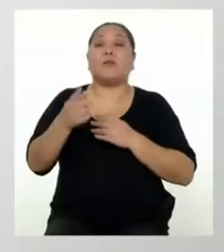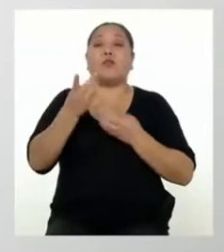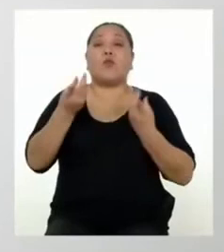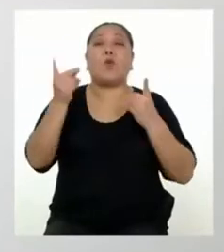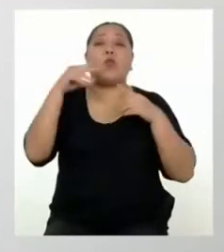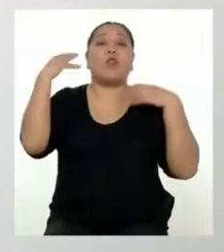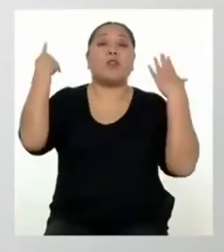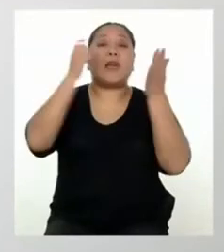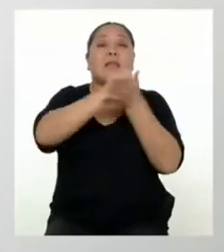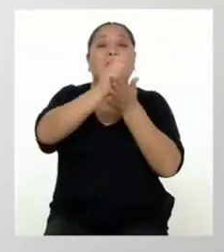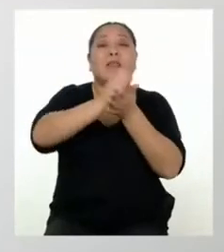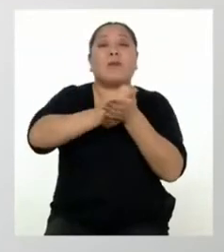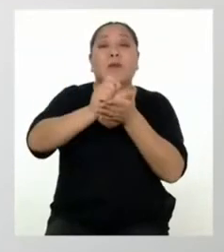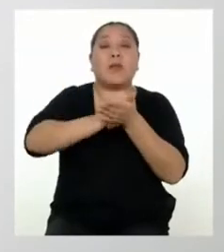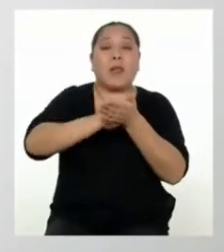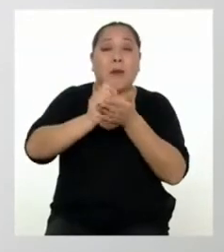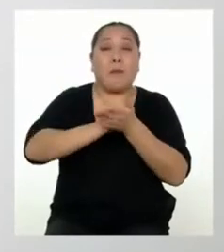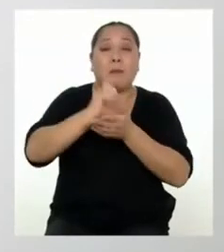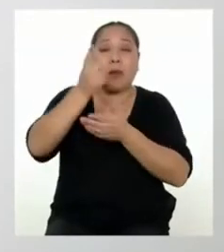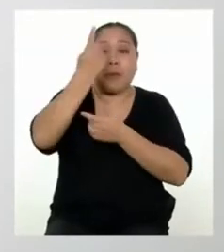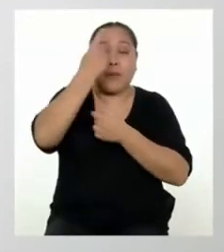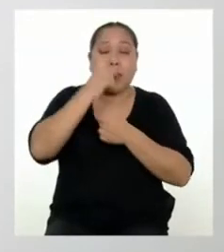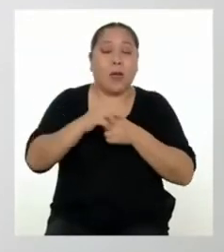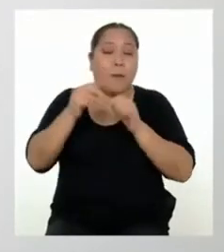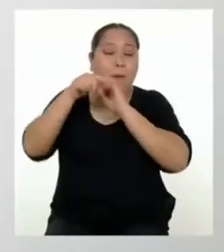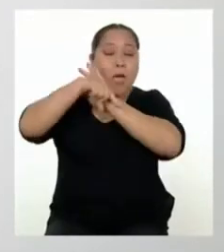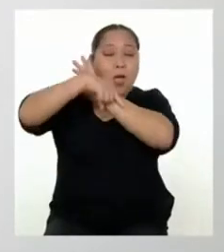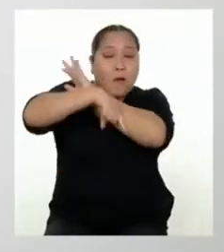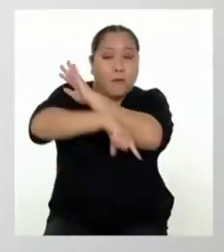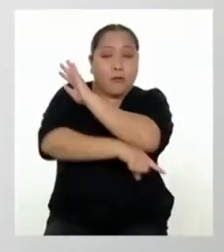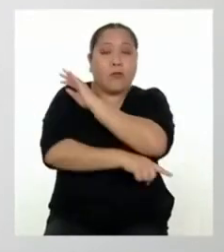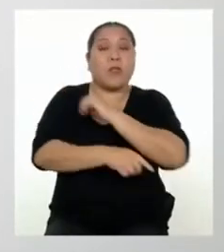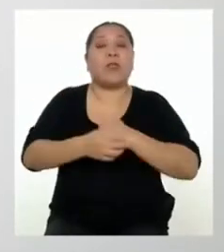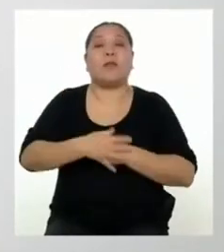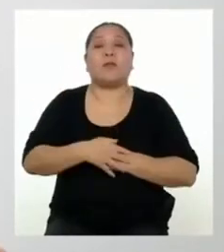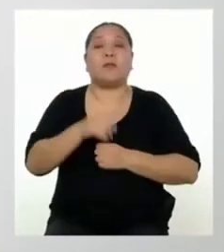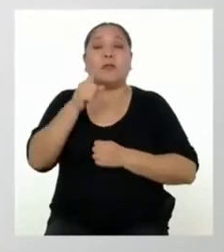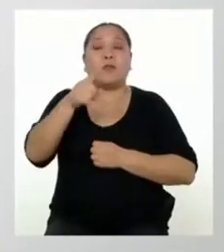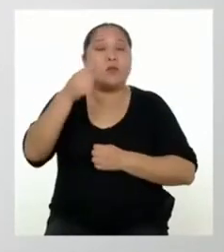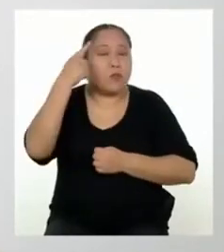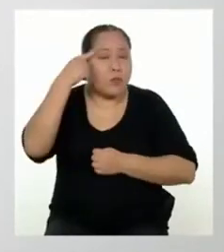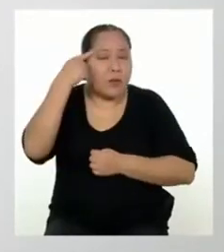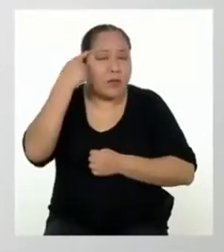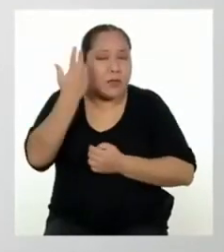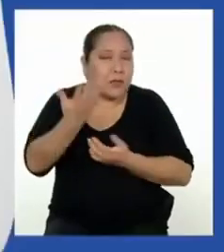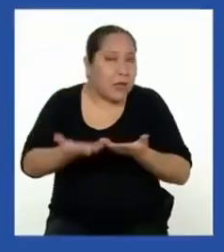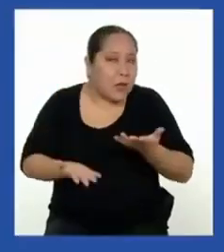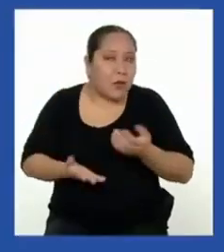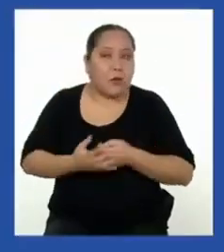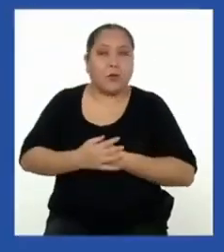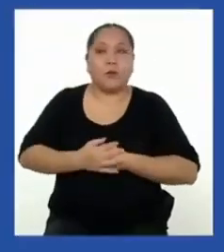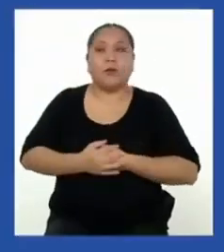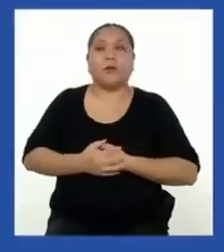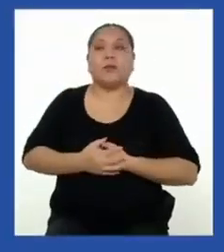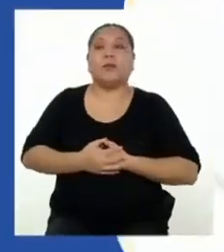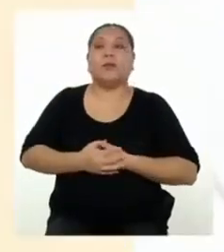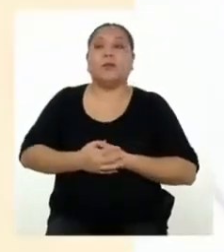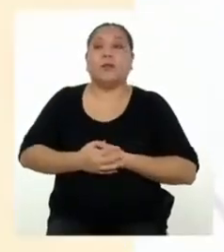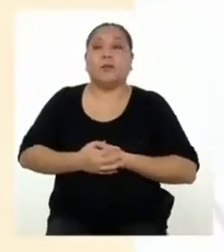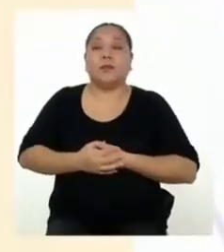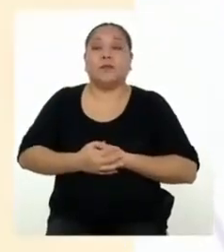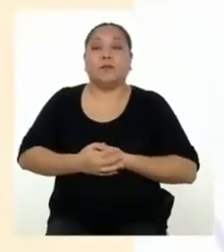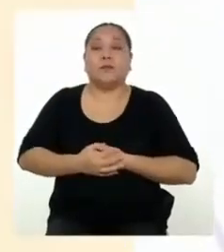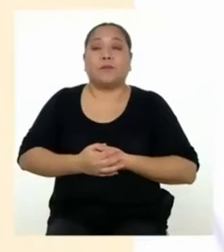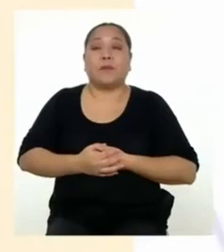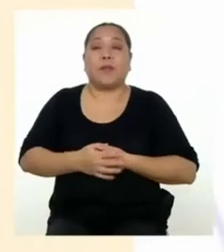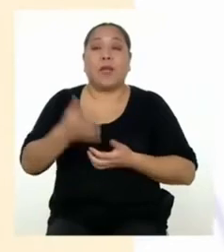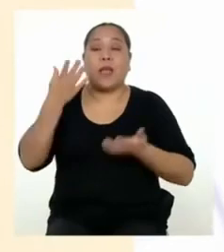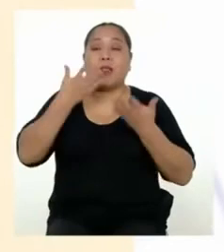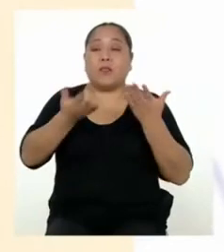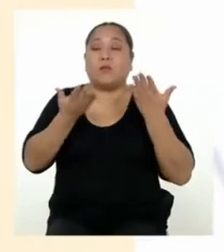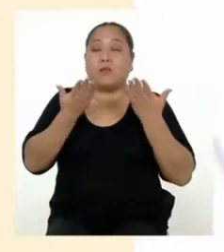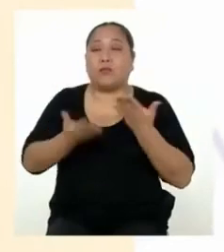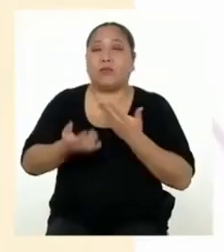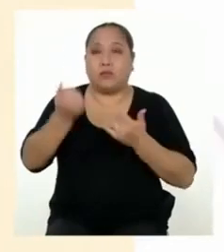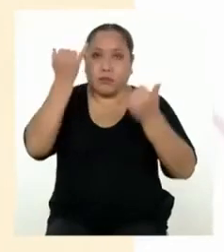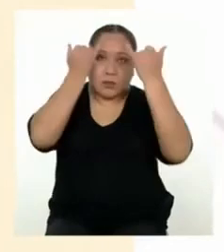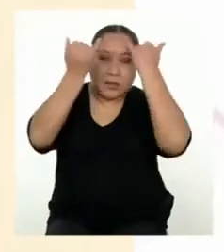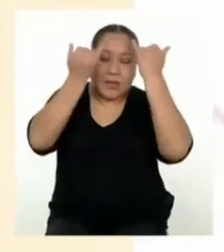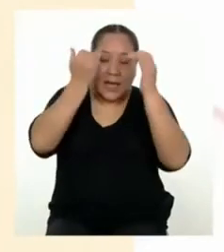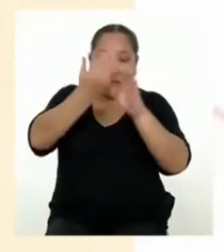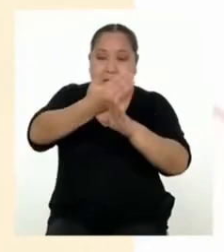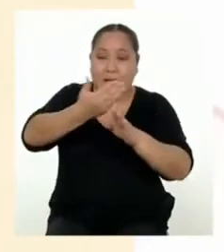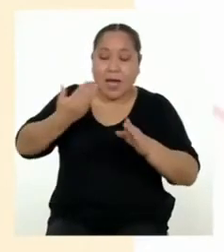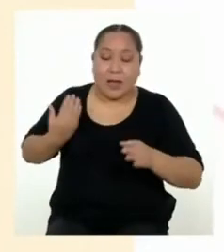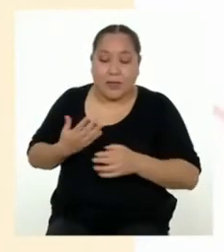al escribir la primera versión, las profundizaremos. ¿Si te ocurre algo, Yanira? Como se trata de ideas